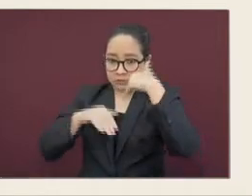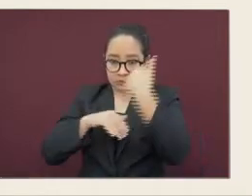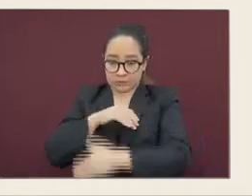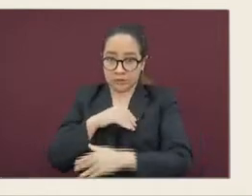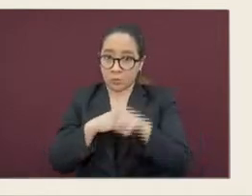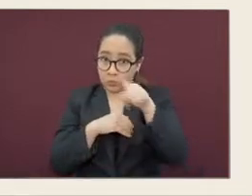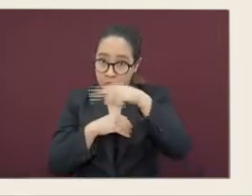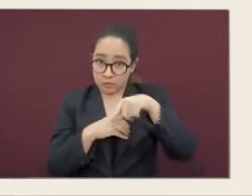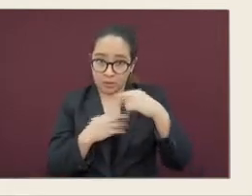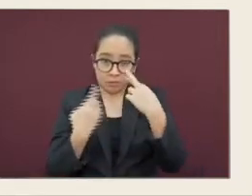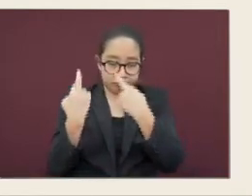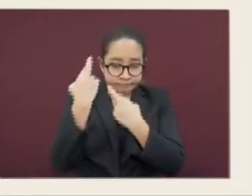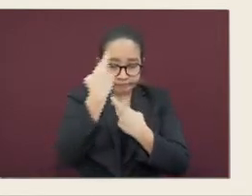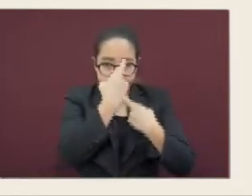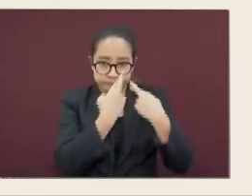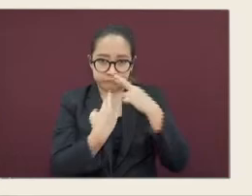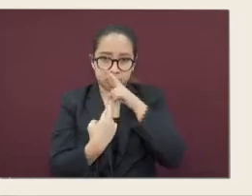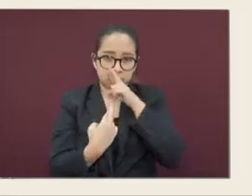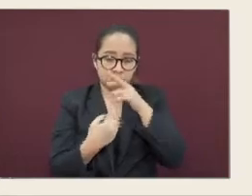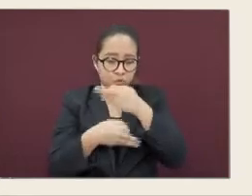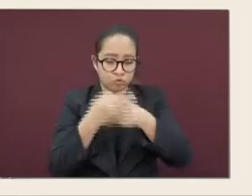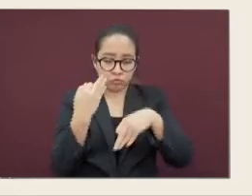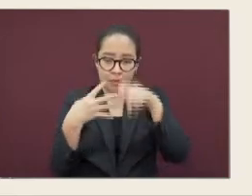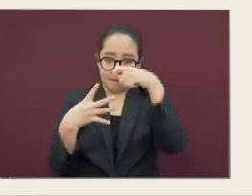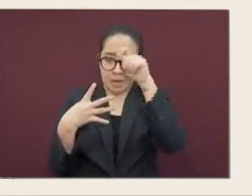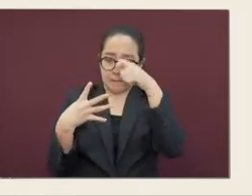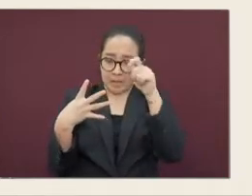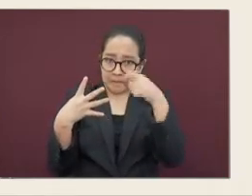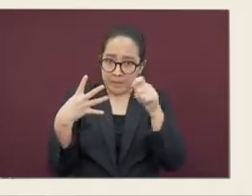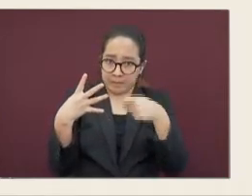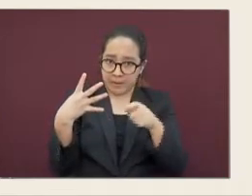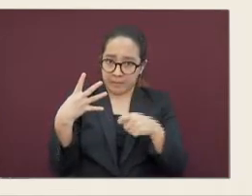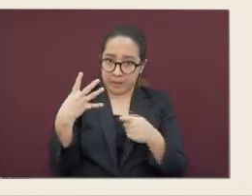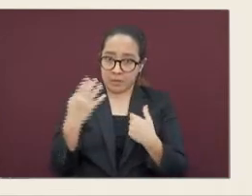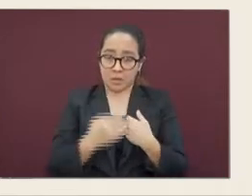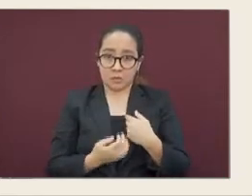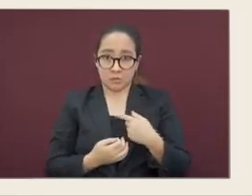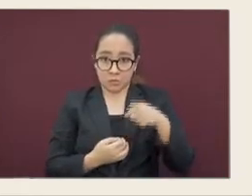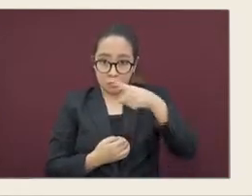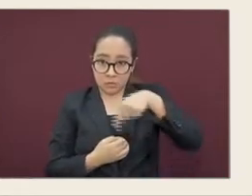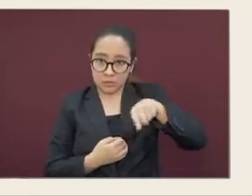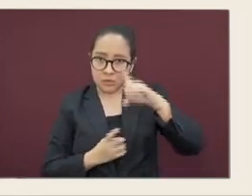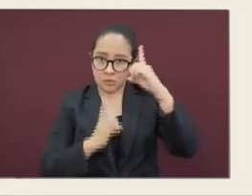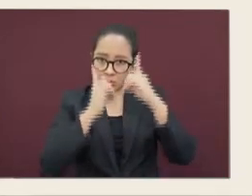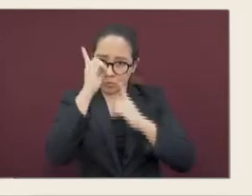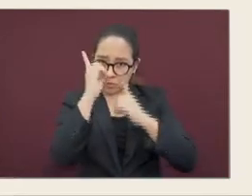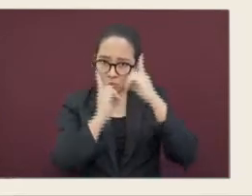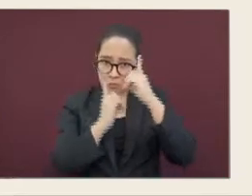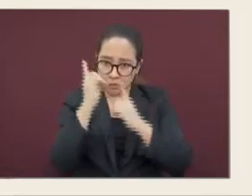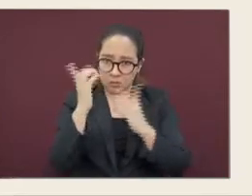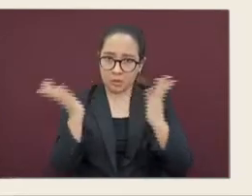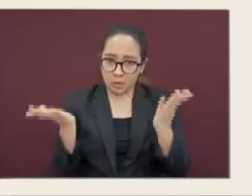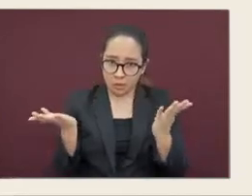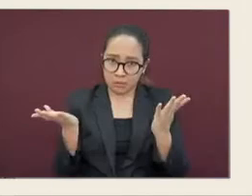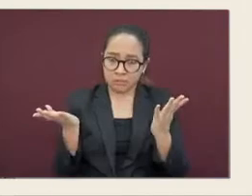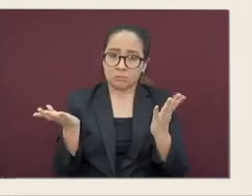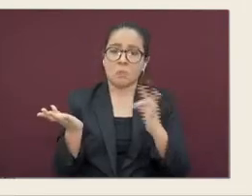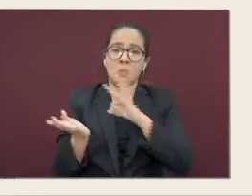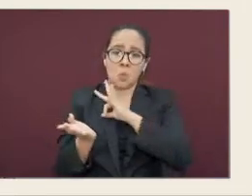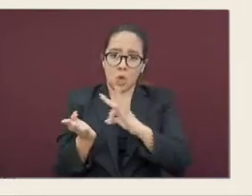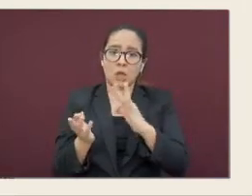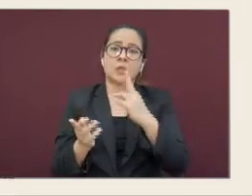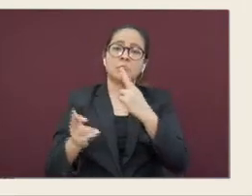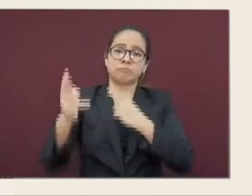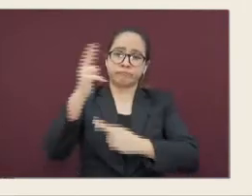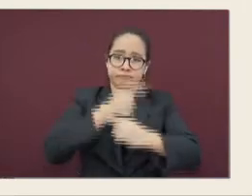hayan sido correctas. Si tienen alguna duda, puedan dar clic en